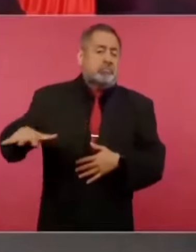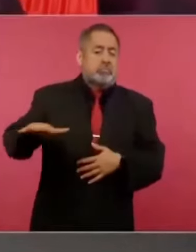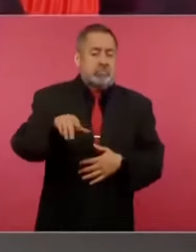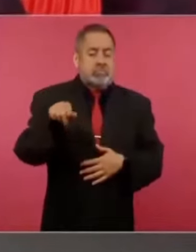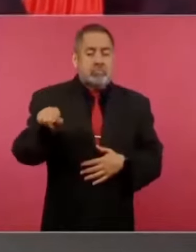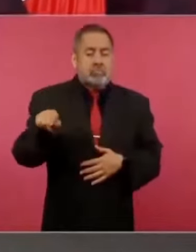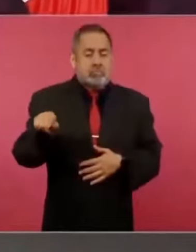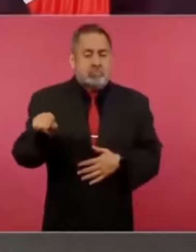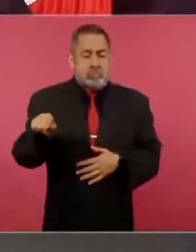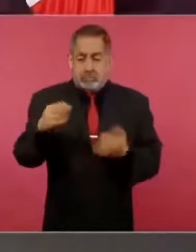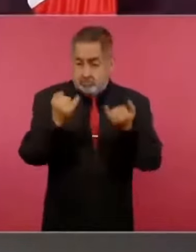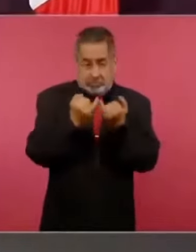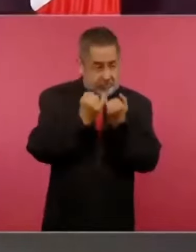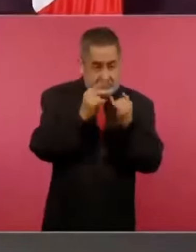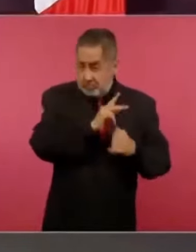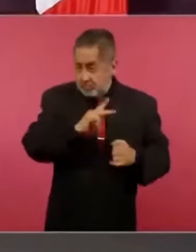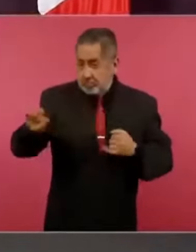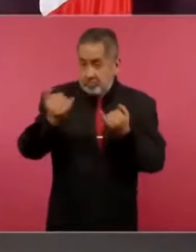¿Así?